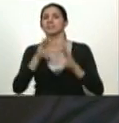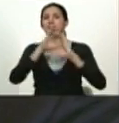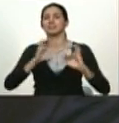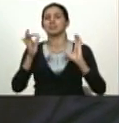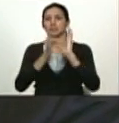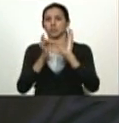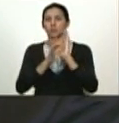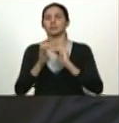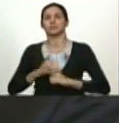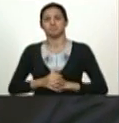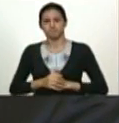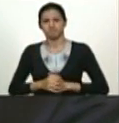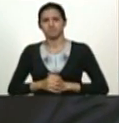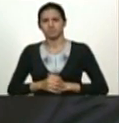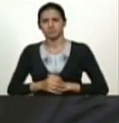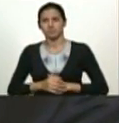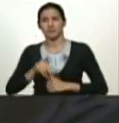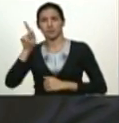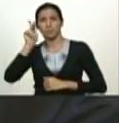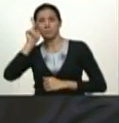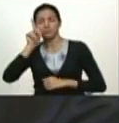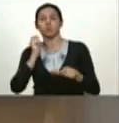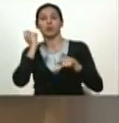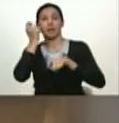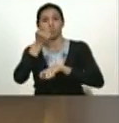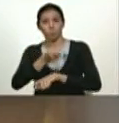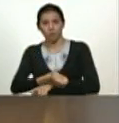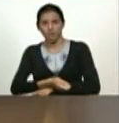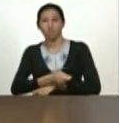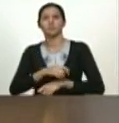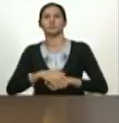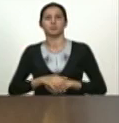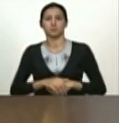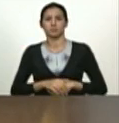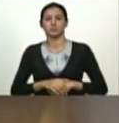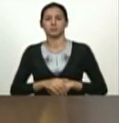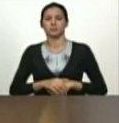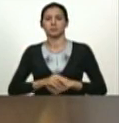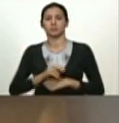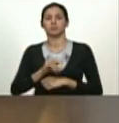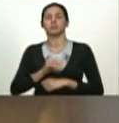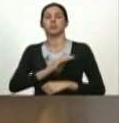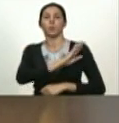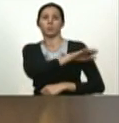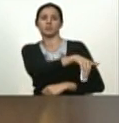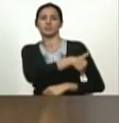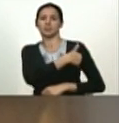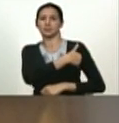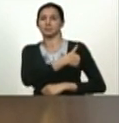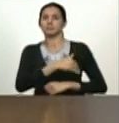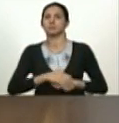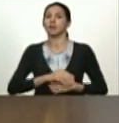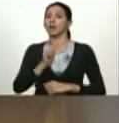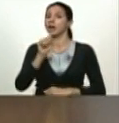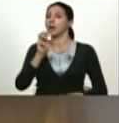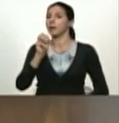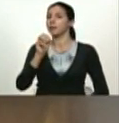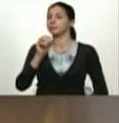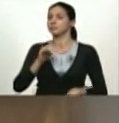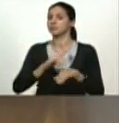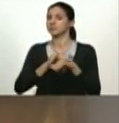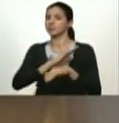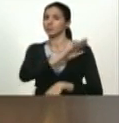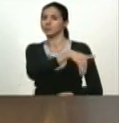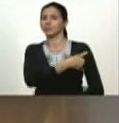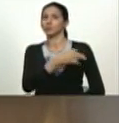Jorge Arriaza también profesor graduado en la universidad de Cambridge perdón en la